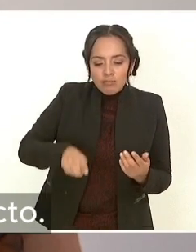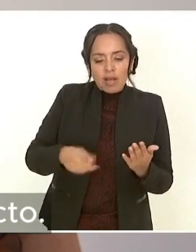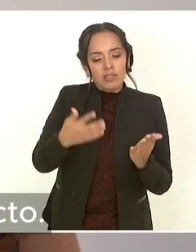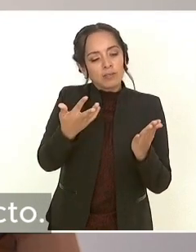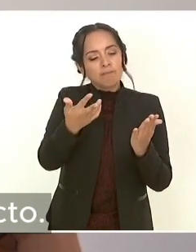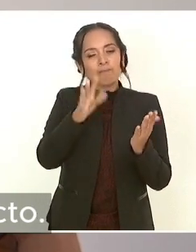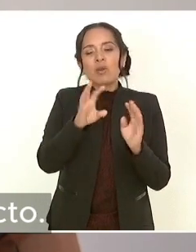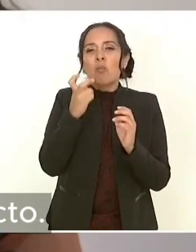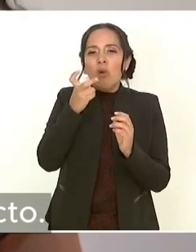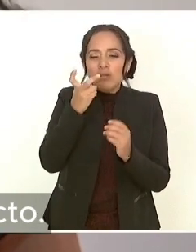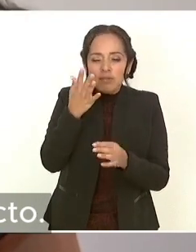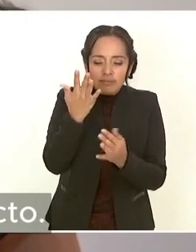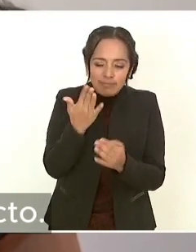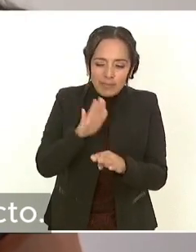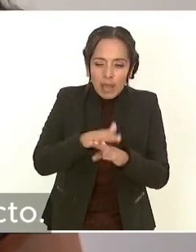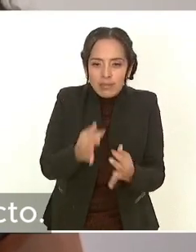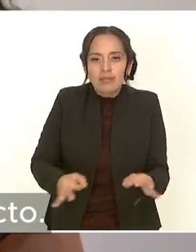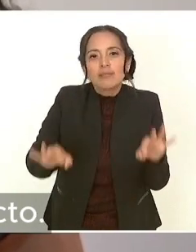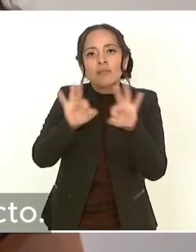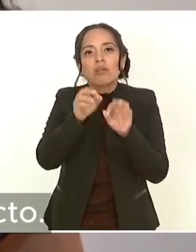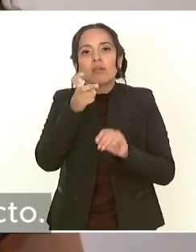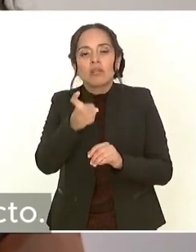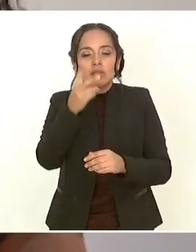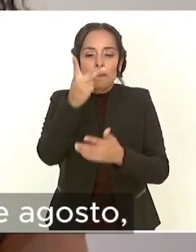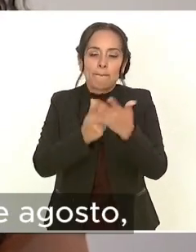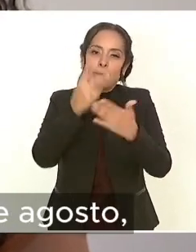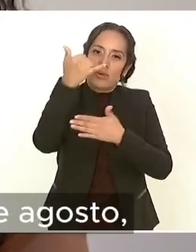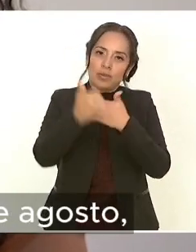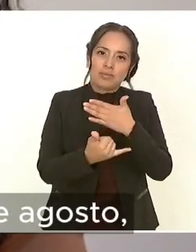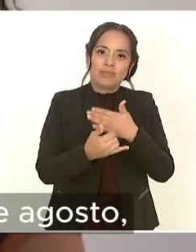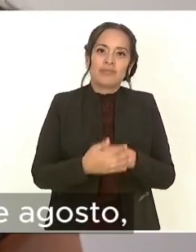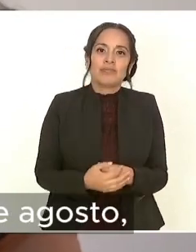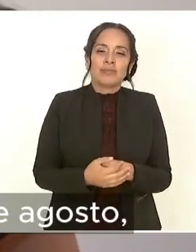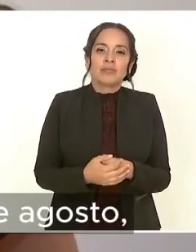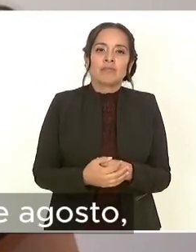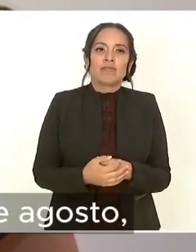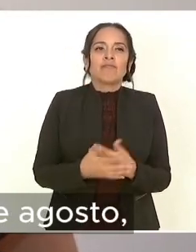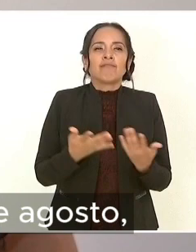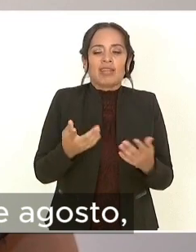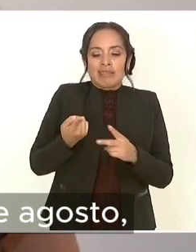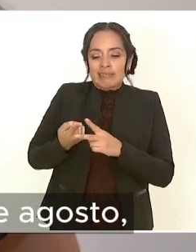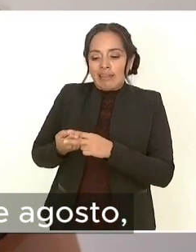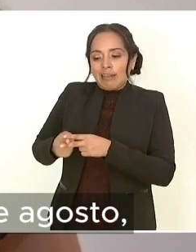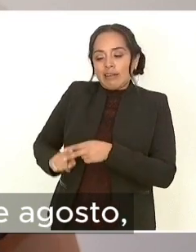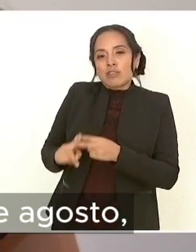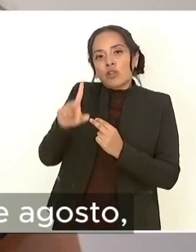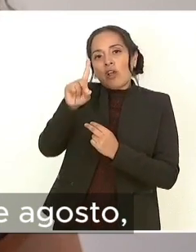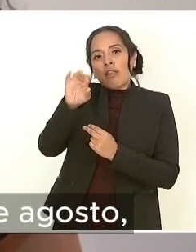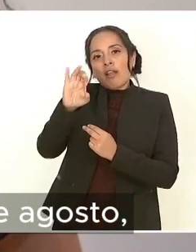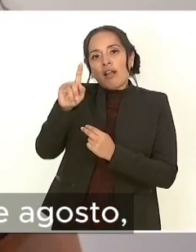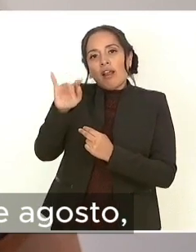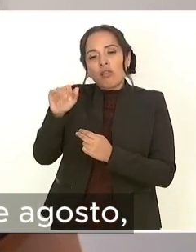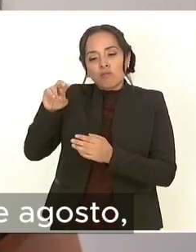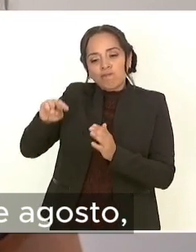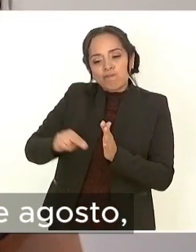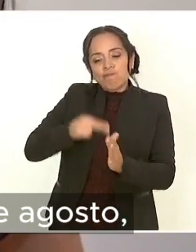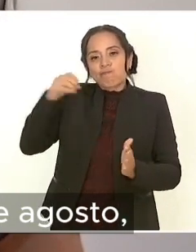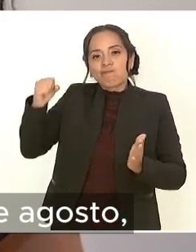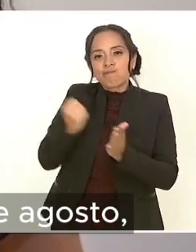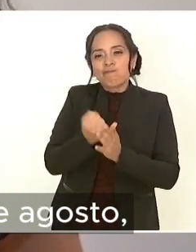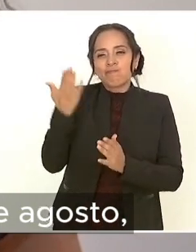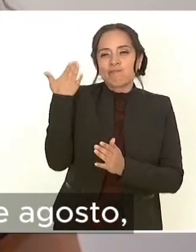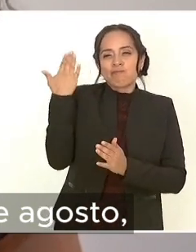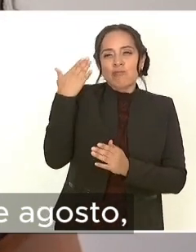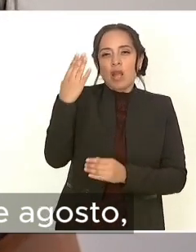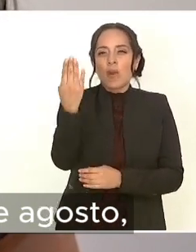este pilar fundamental de nuestro proyecto. Desde el decreto firmado, ahora el pasado